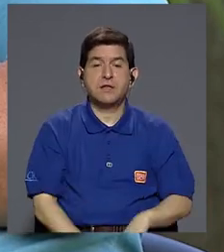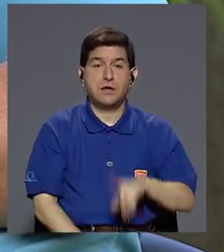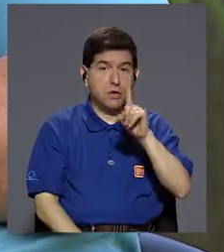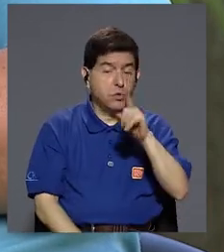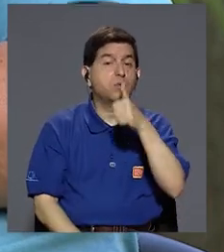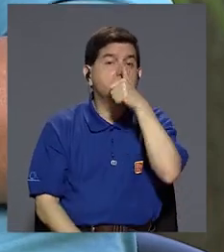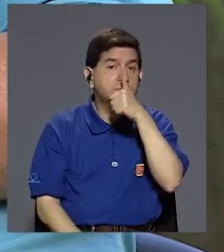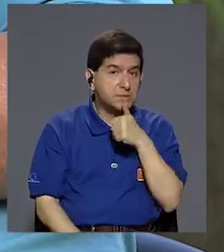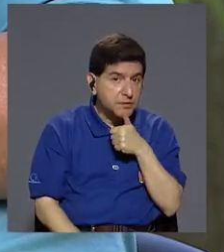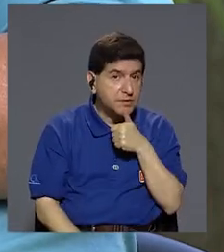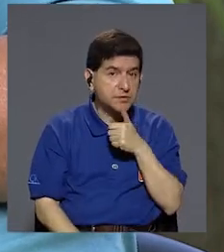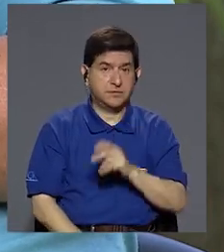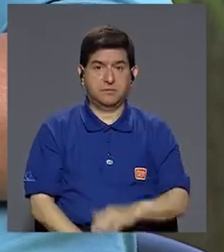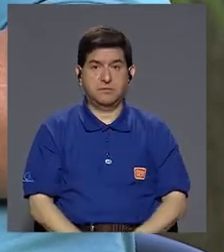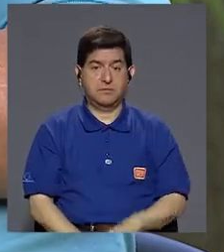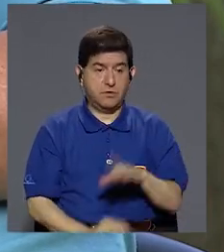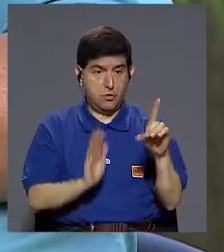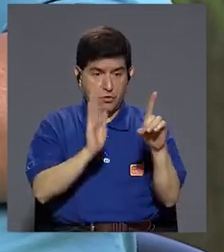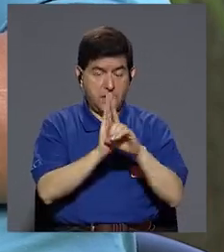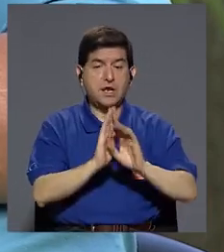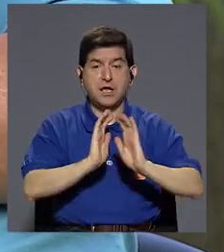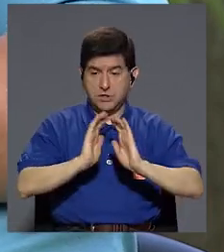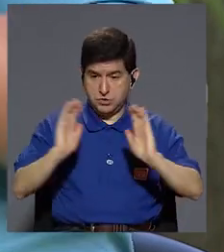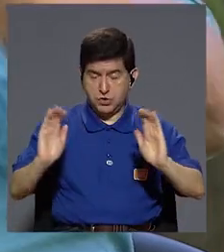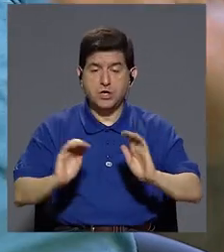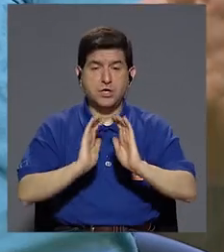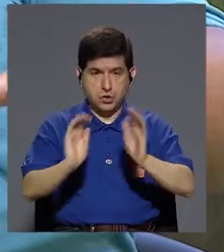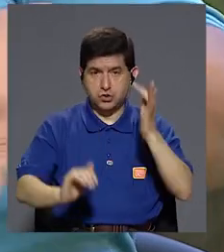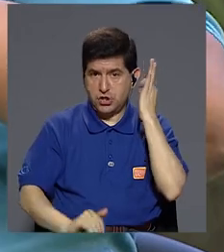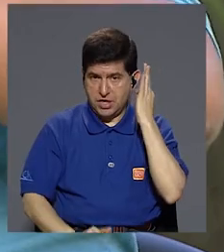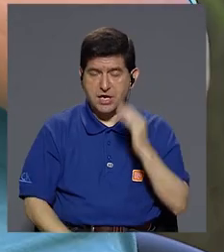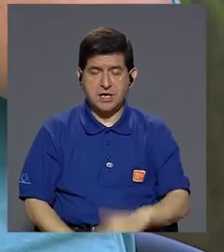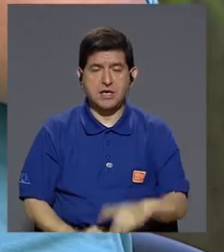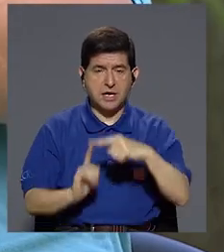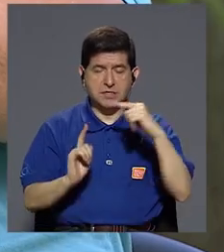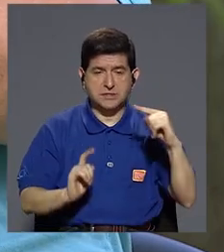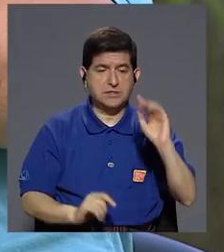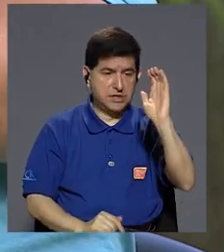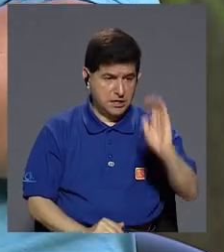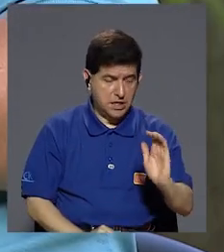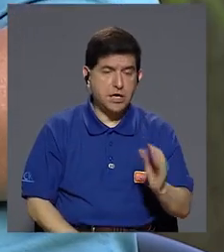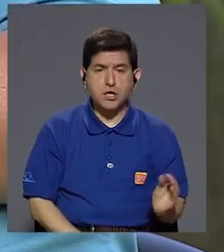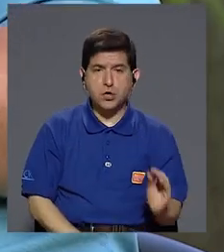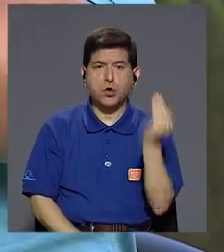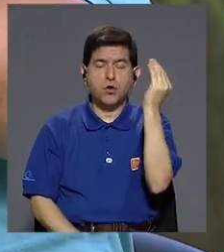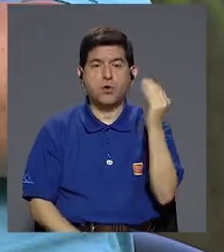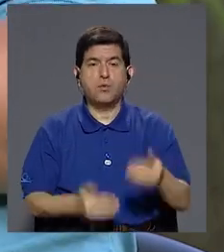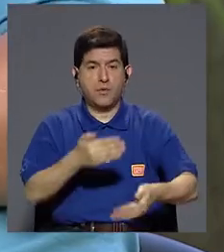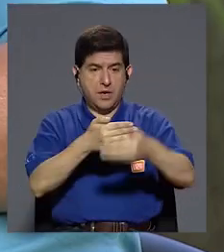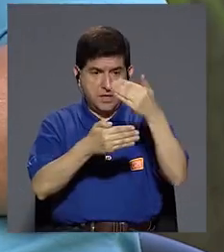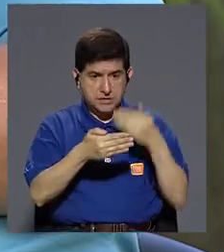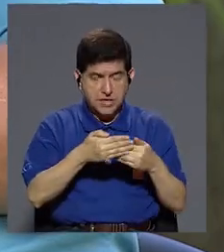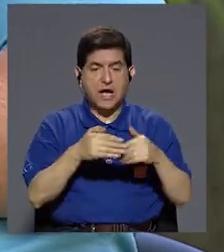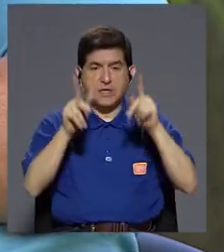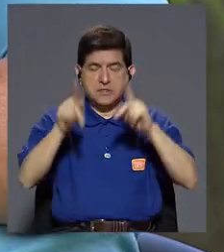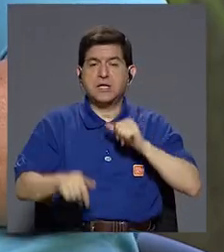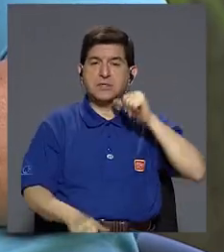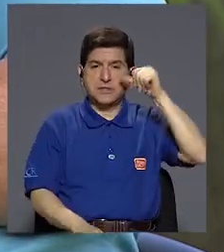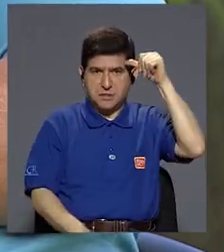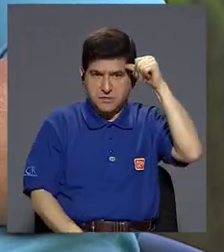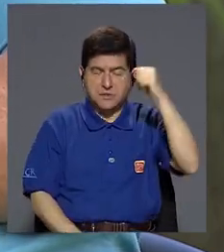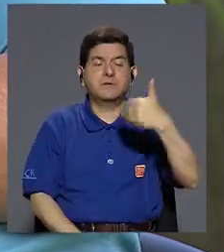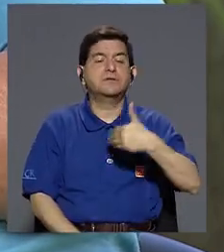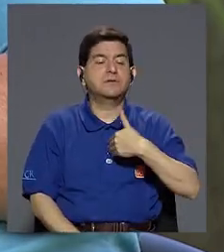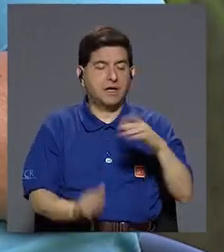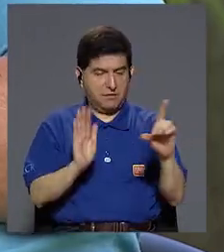privacidad y es un derecho que niños y niñas, desde pequeñitos y las personas adolescentes hasta antes de llegar a ser personas adultas,